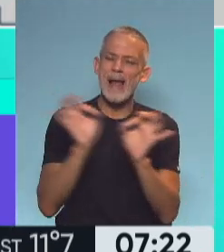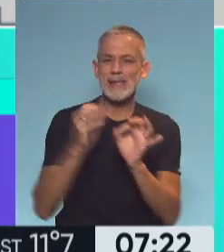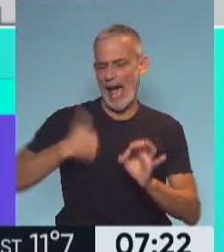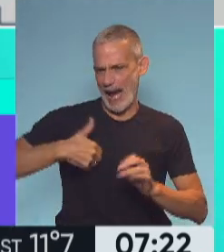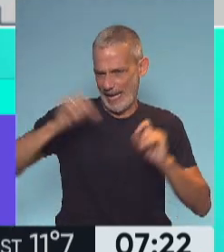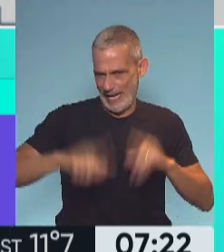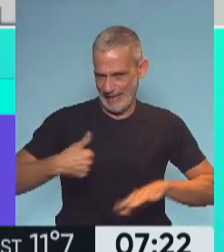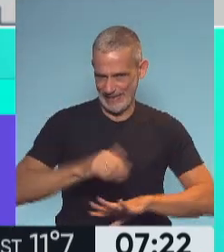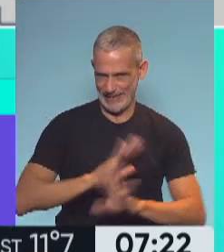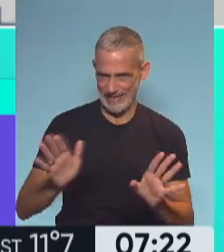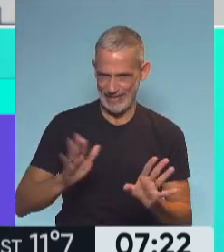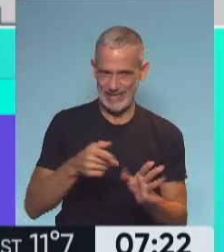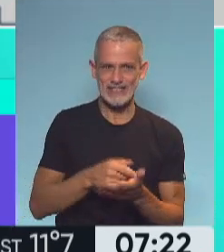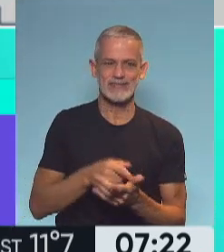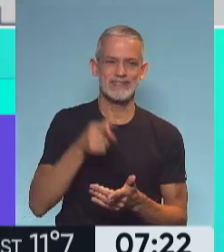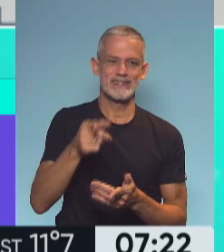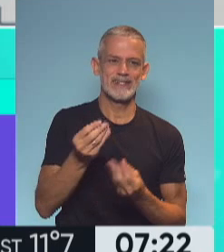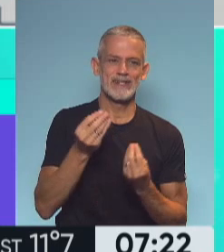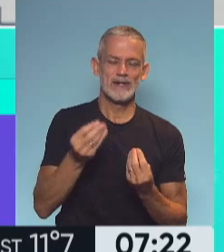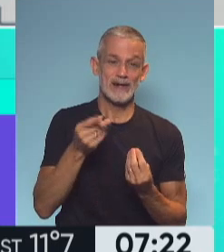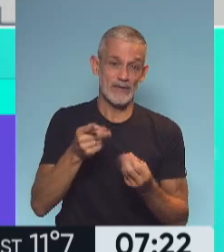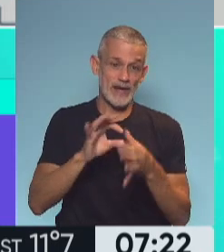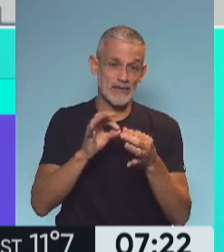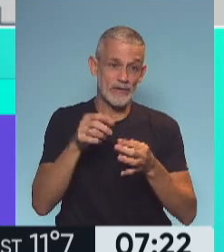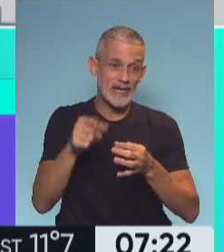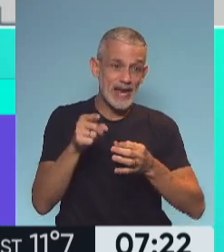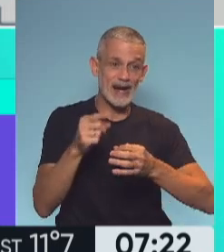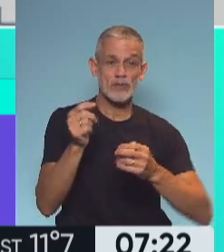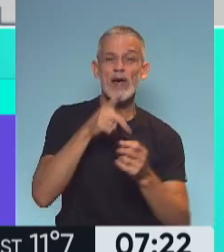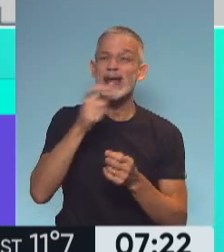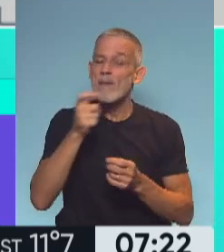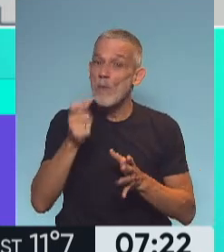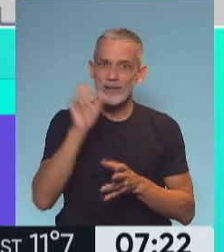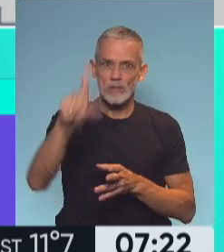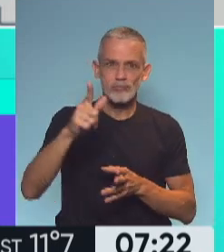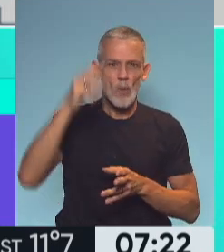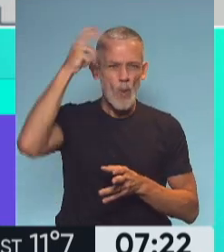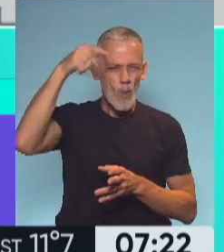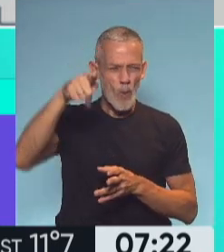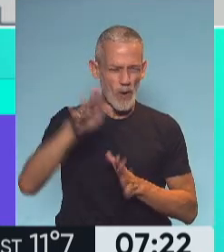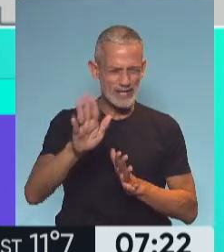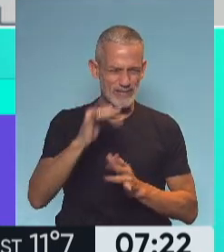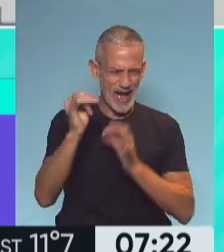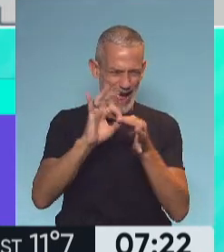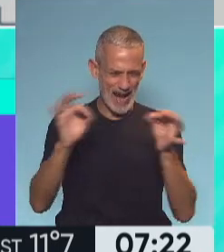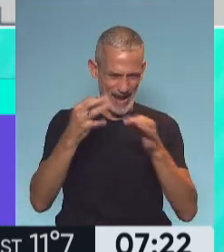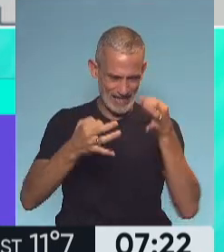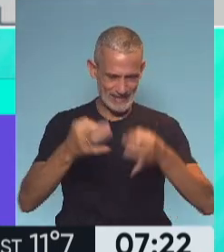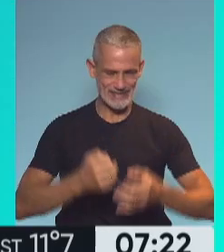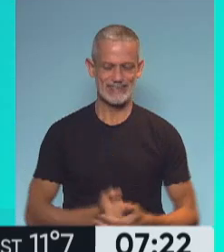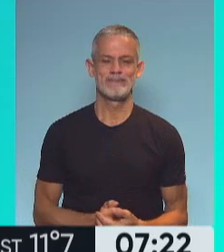Malvinas. Y de esta manera vamos a estar analizando, claro, la respuesta de Patricia Bullrich durante la mañana. En un ratito nada más.